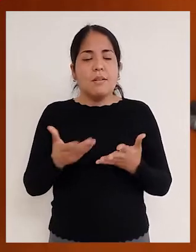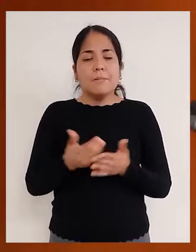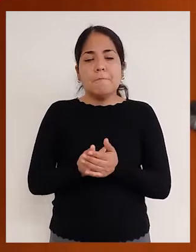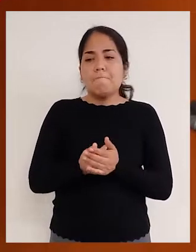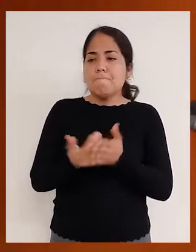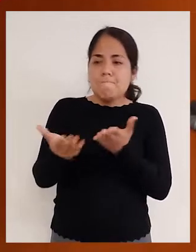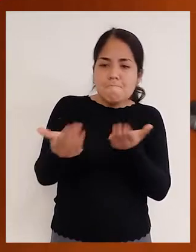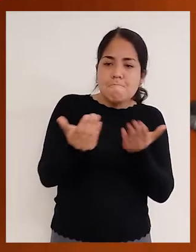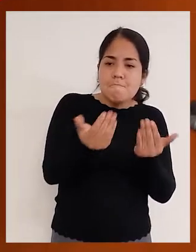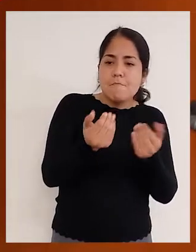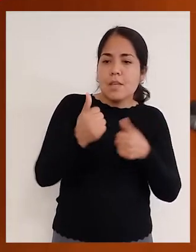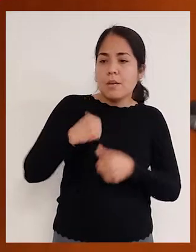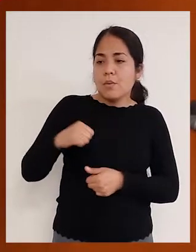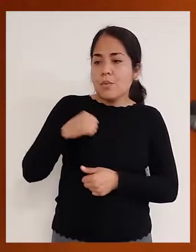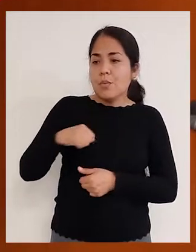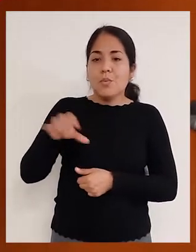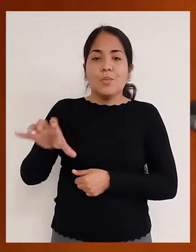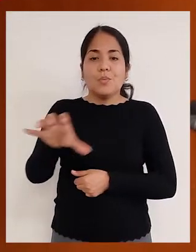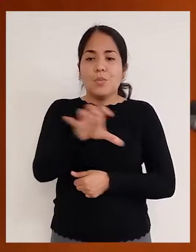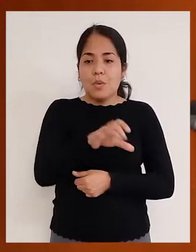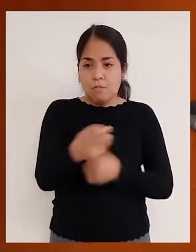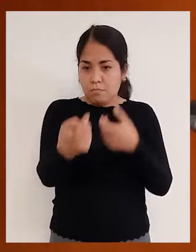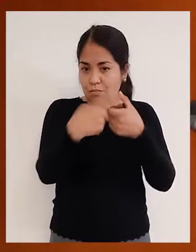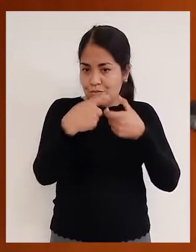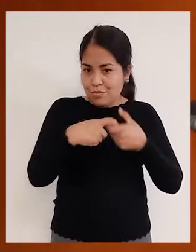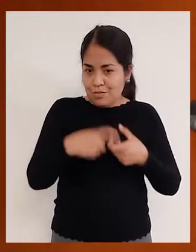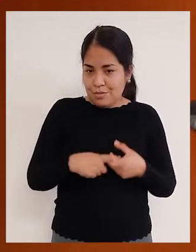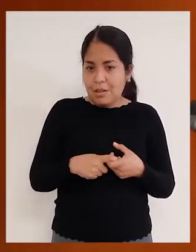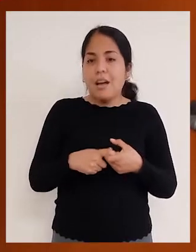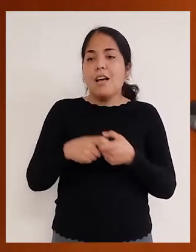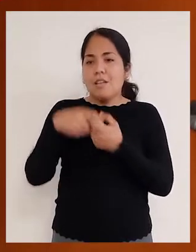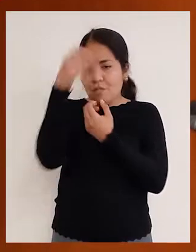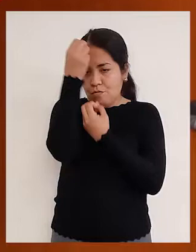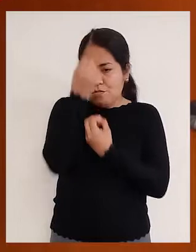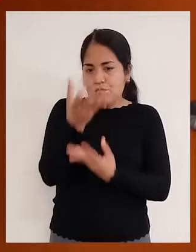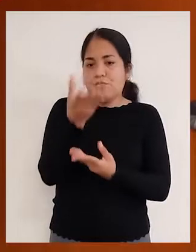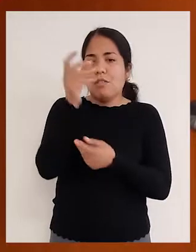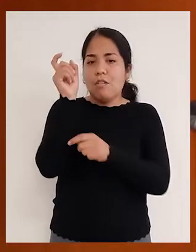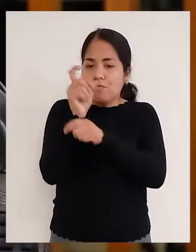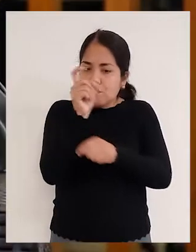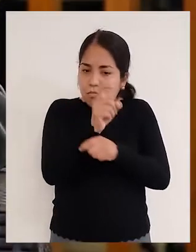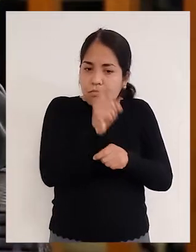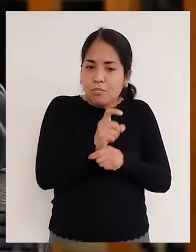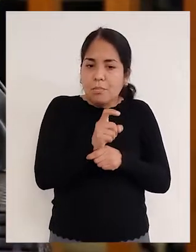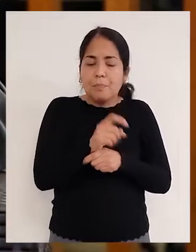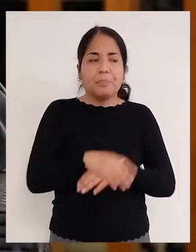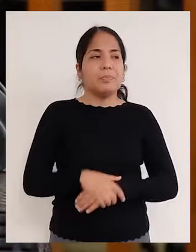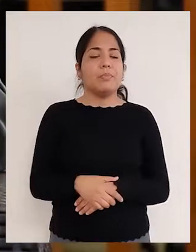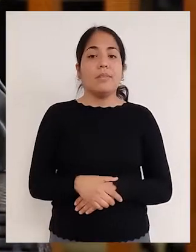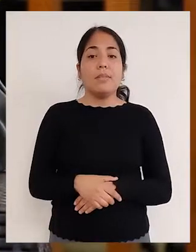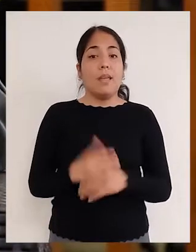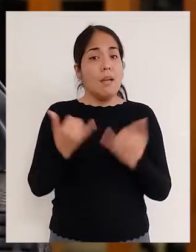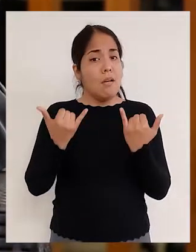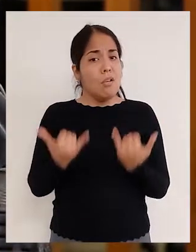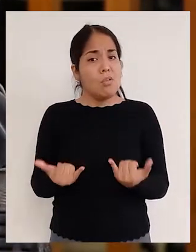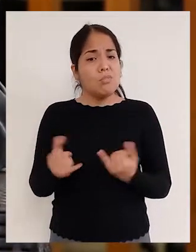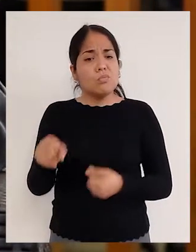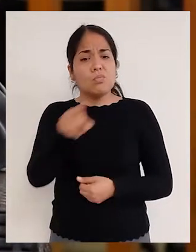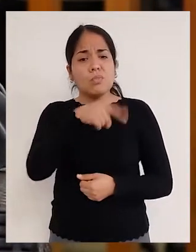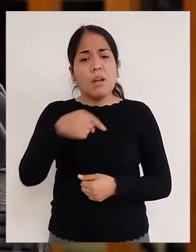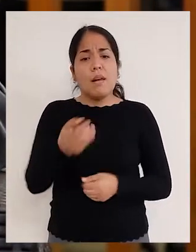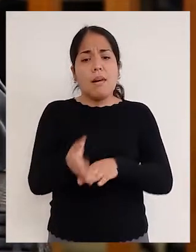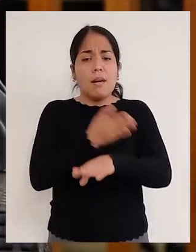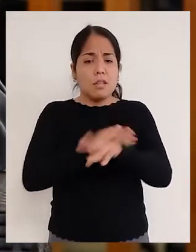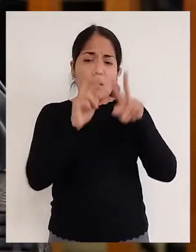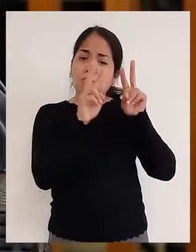regionales invitan a las municipalidades distritales y provinciales a que formen parte de estas capacitaciones. Ahora, para poder armar este programa definitivamente